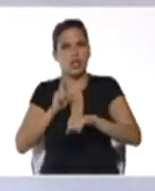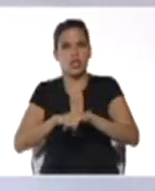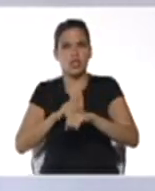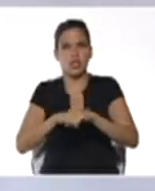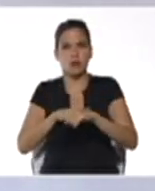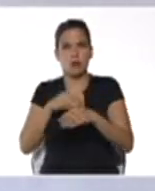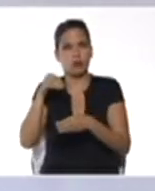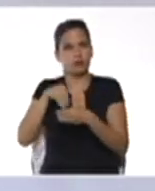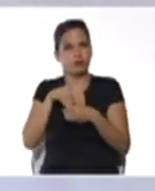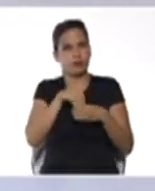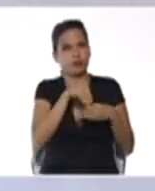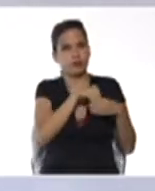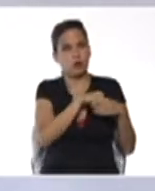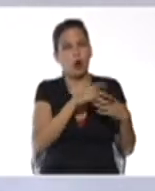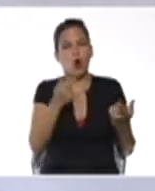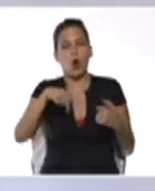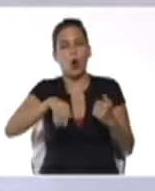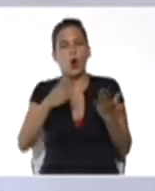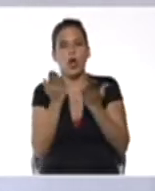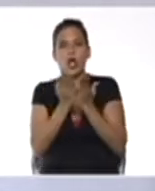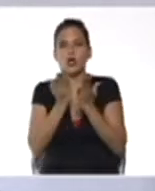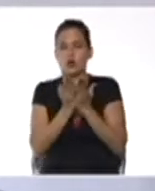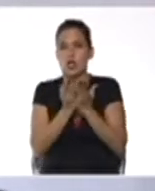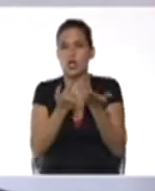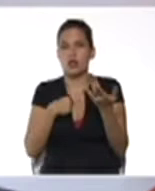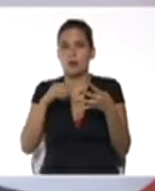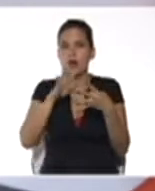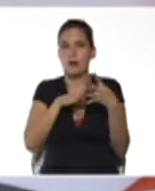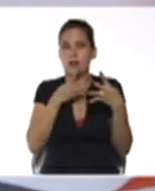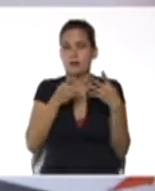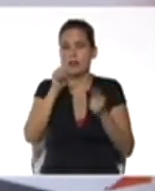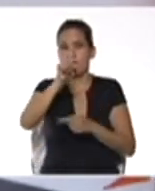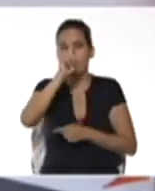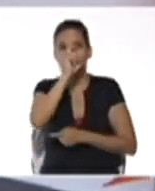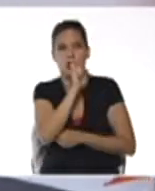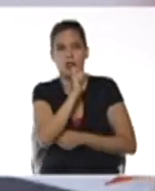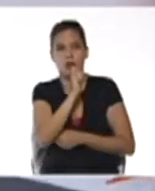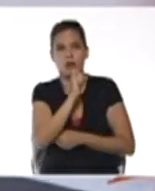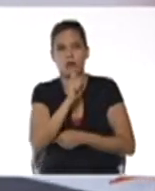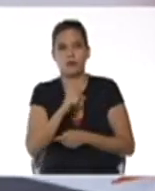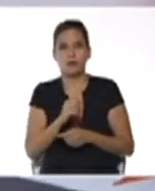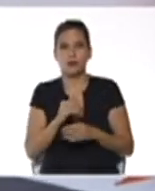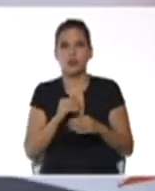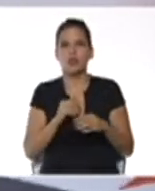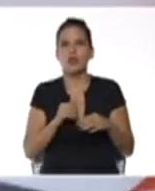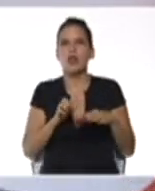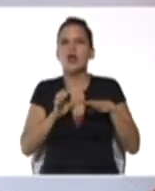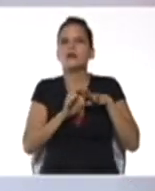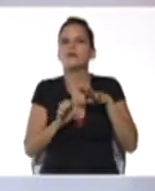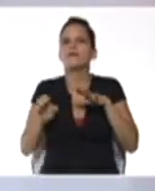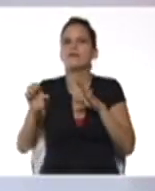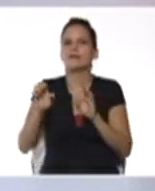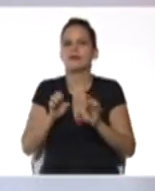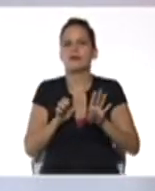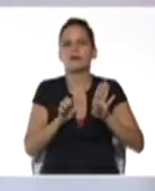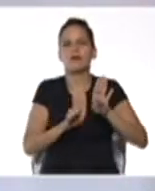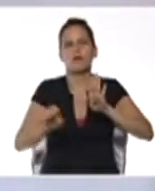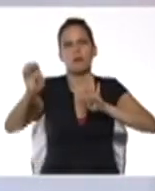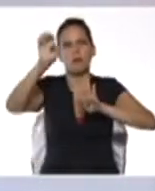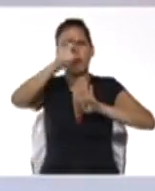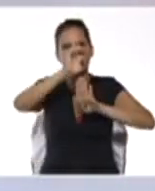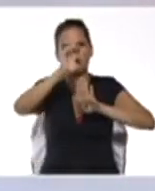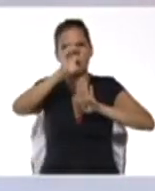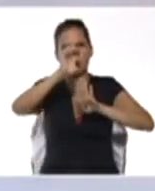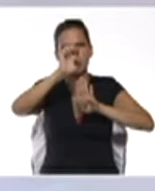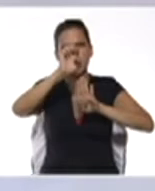pandemia. Hoy estudiaremos para la matemática de primer año las potencias de base negativa, en segundo año la